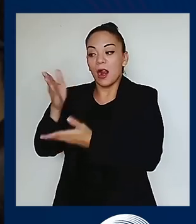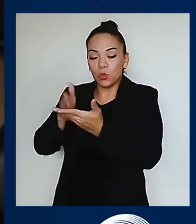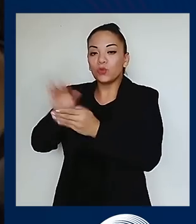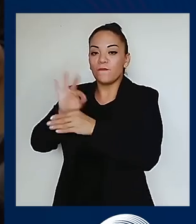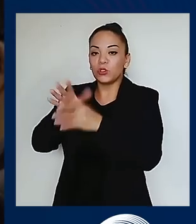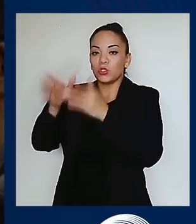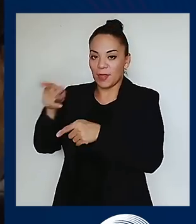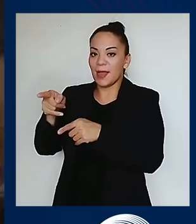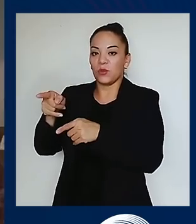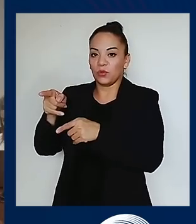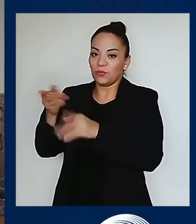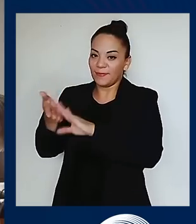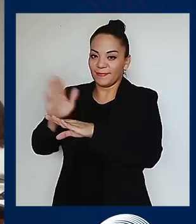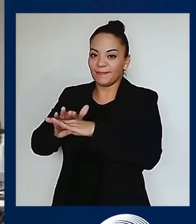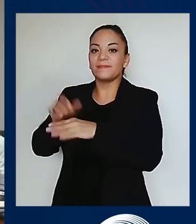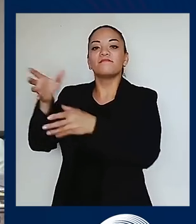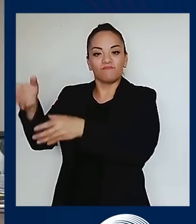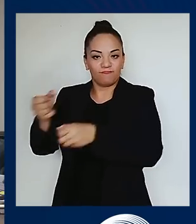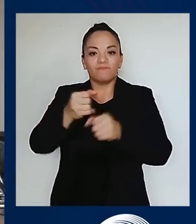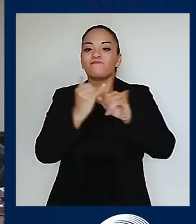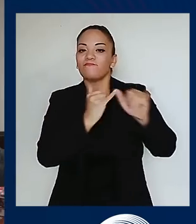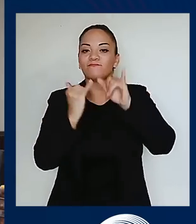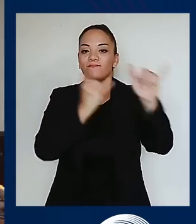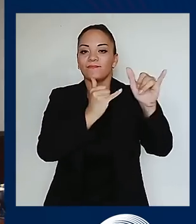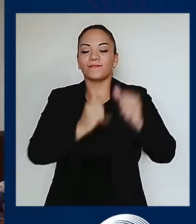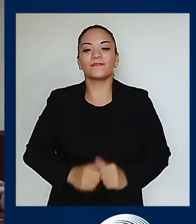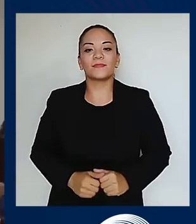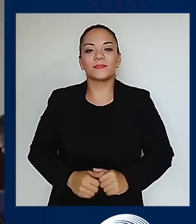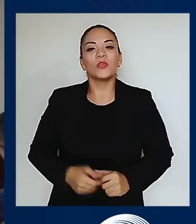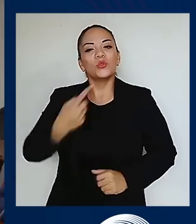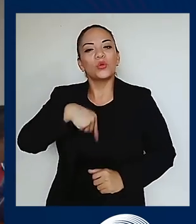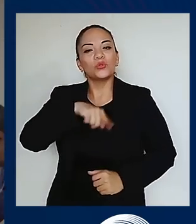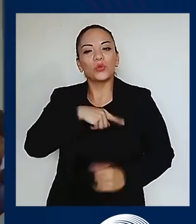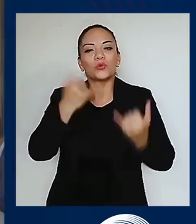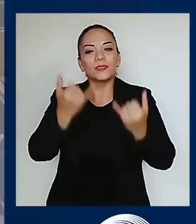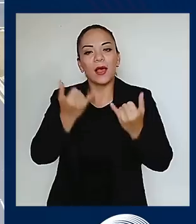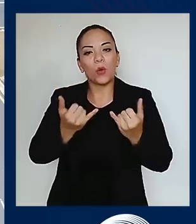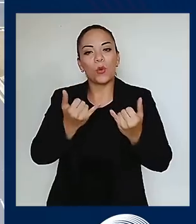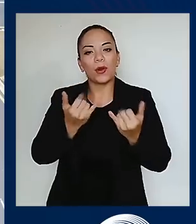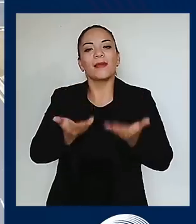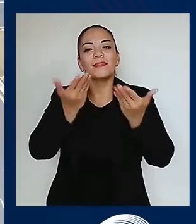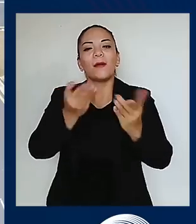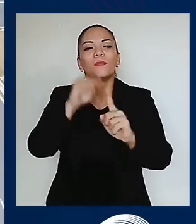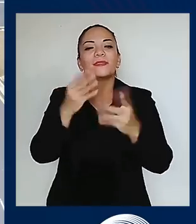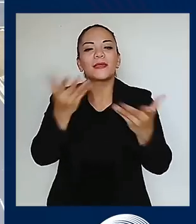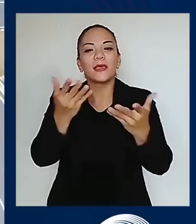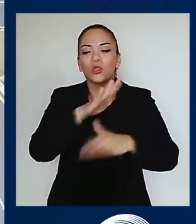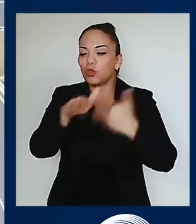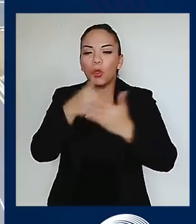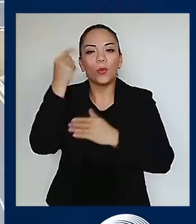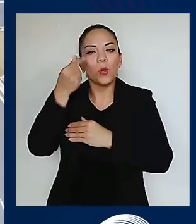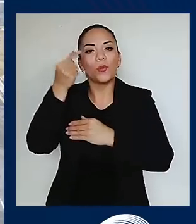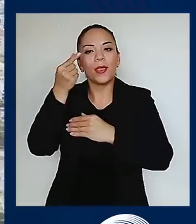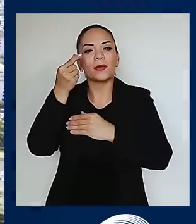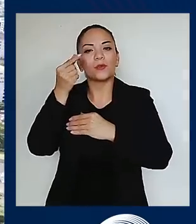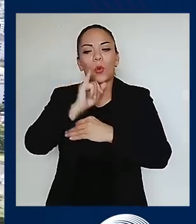es que estamos encendiendo la luz en toda la administración pública para avanzar hacia una